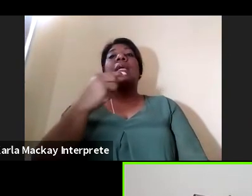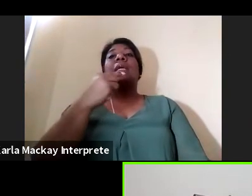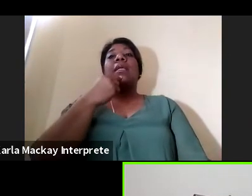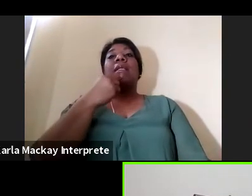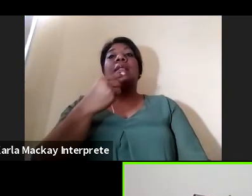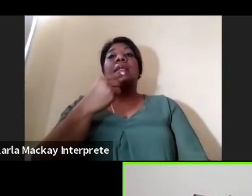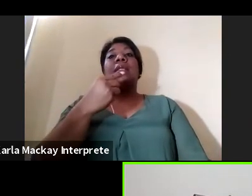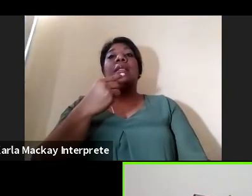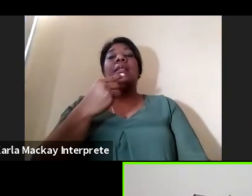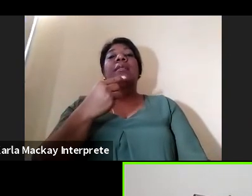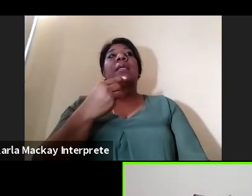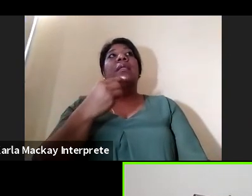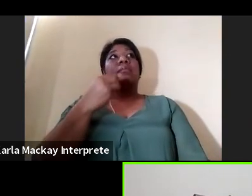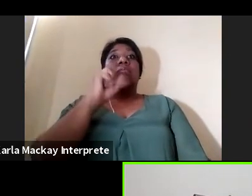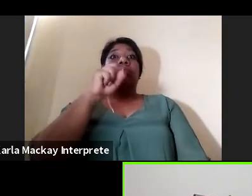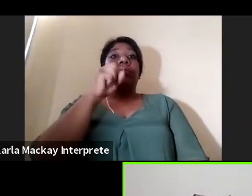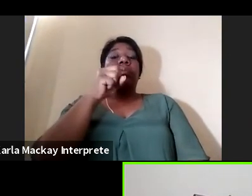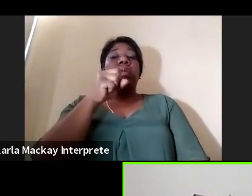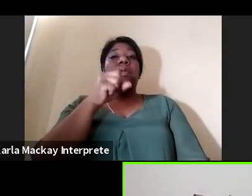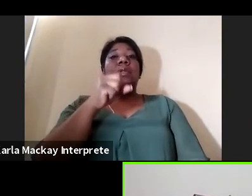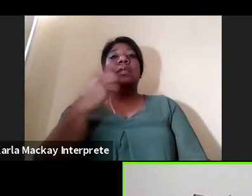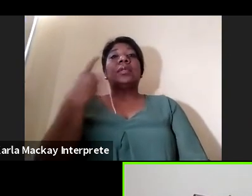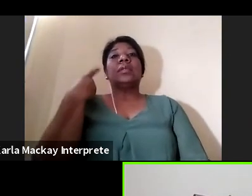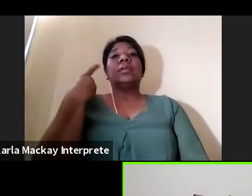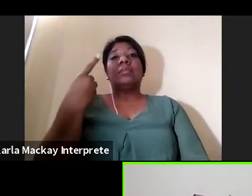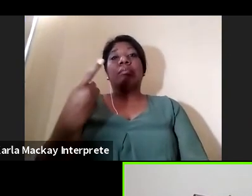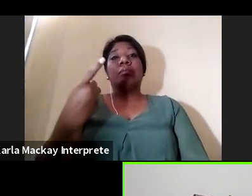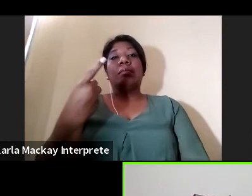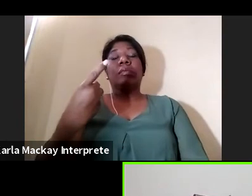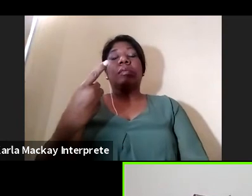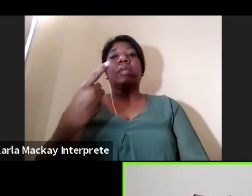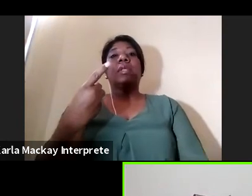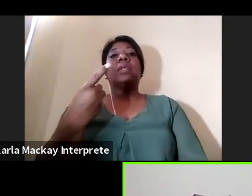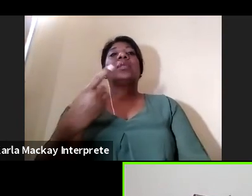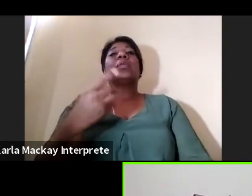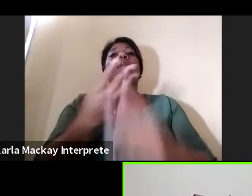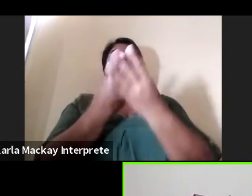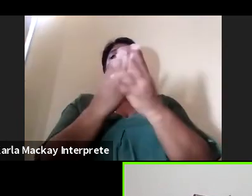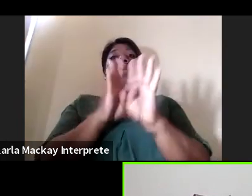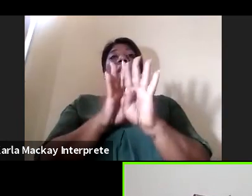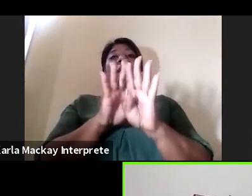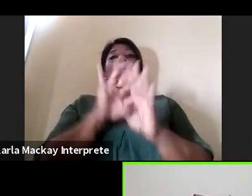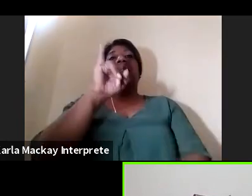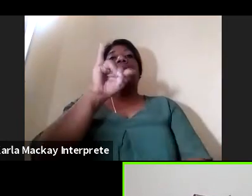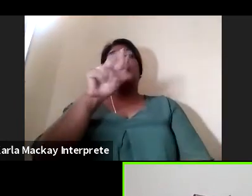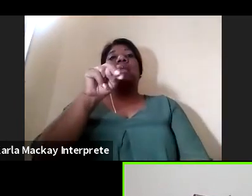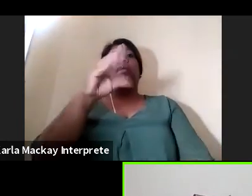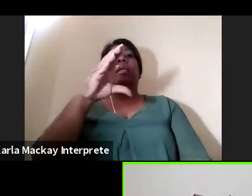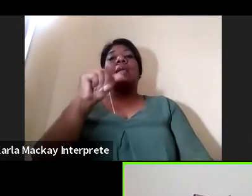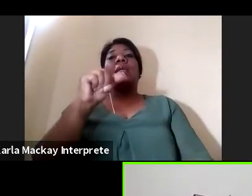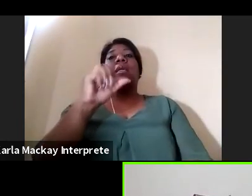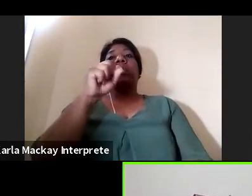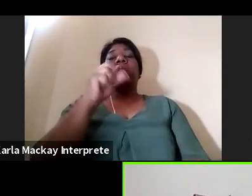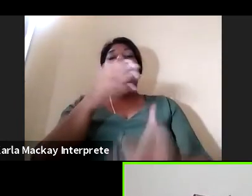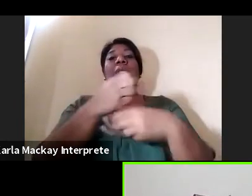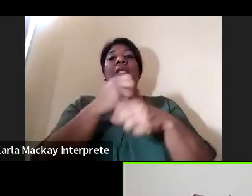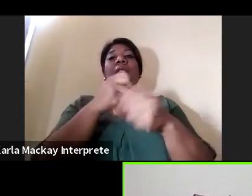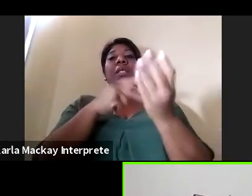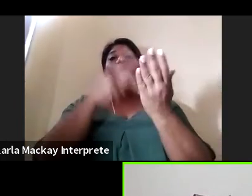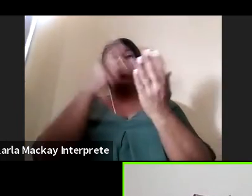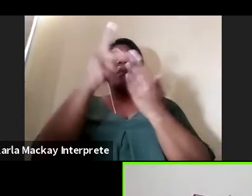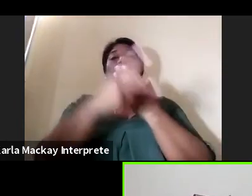sus comentarios positivos creo que sí doctora Olina desde la red Inca podemos desarrollar ese proyecto y